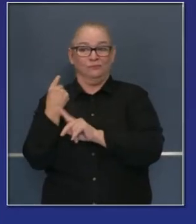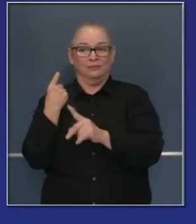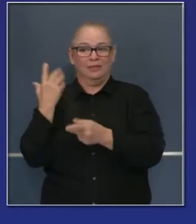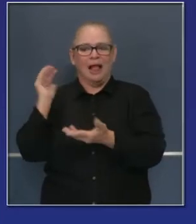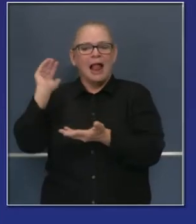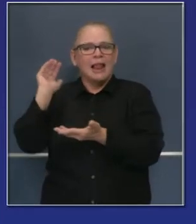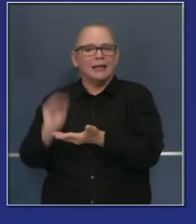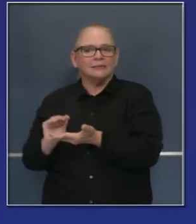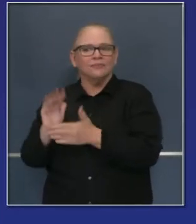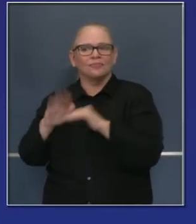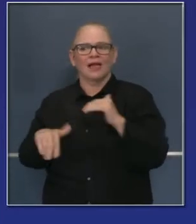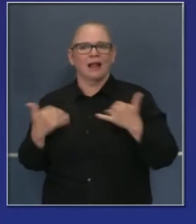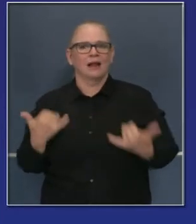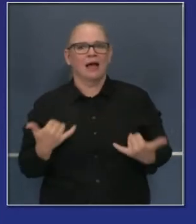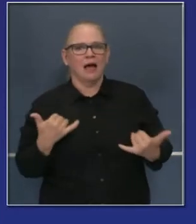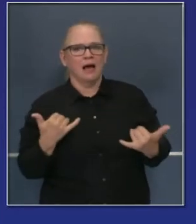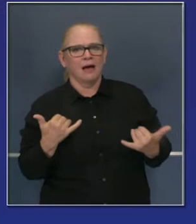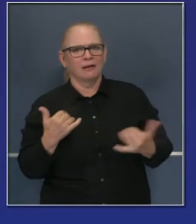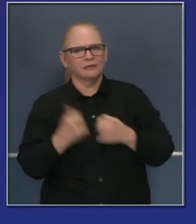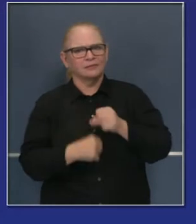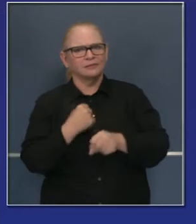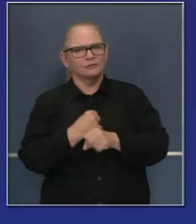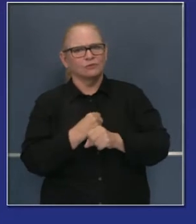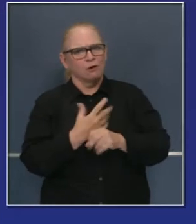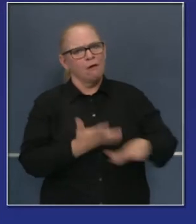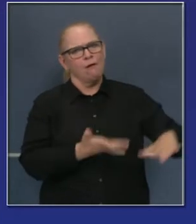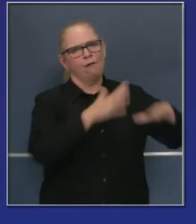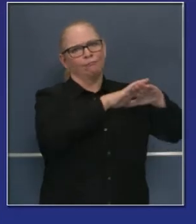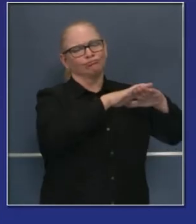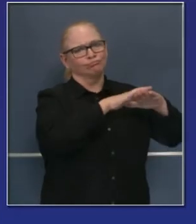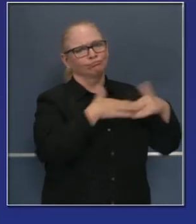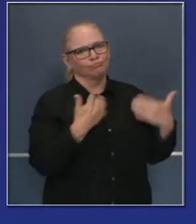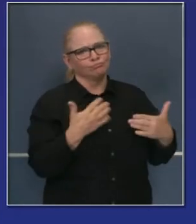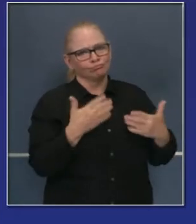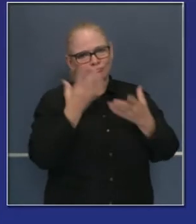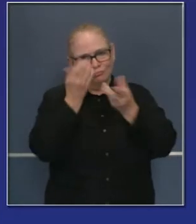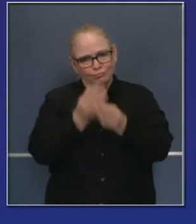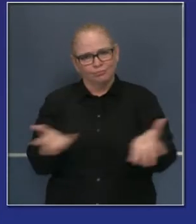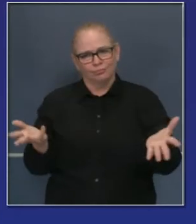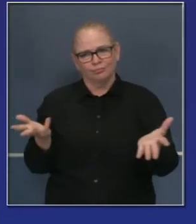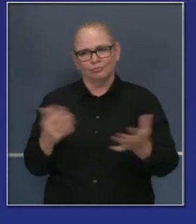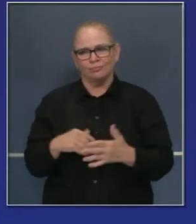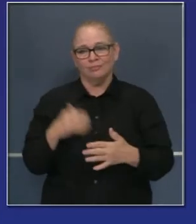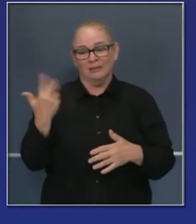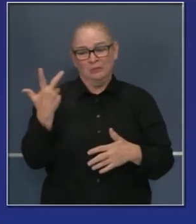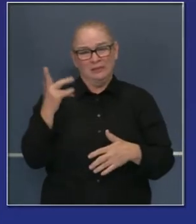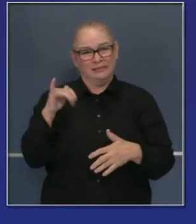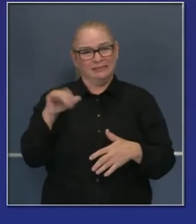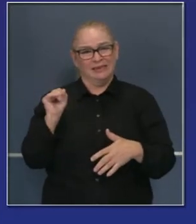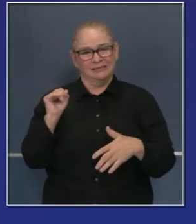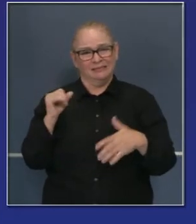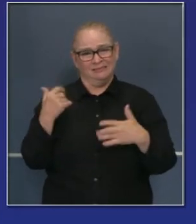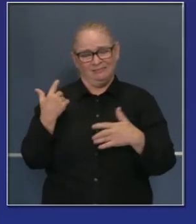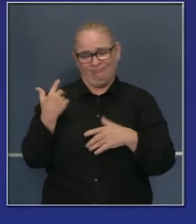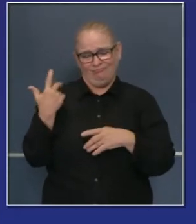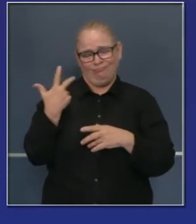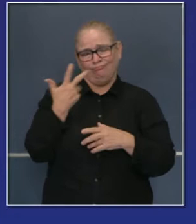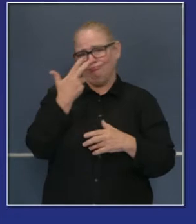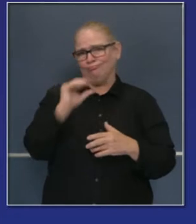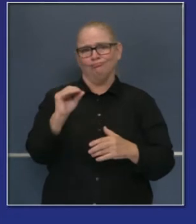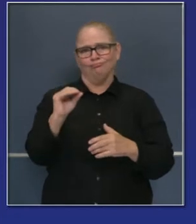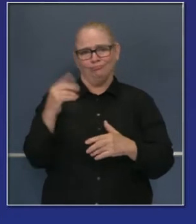incendios fue sustancialmente menor de lo que estamos viviendo hoy en día. Y lo que ha ocurrido en las últimas 72 horas,